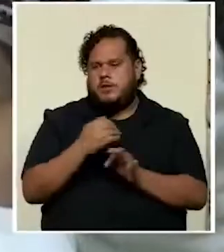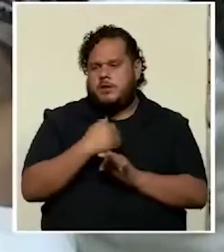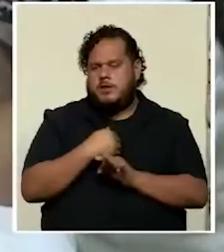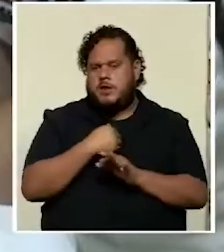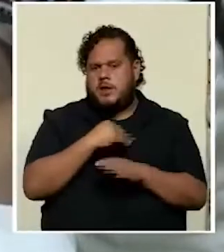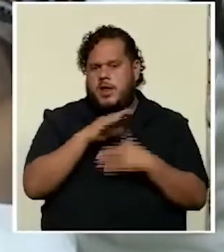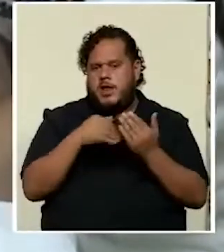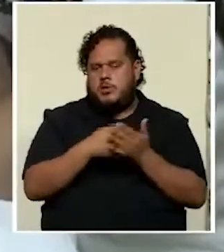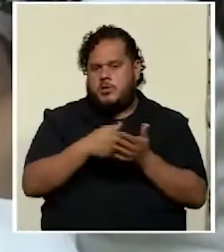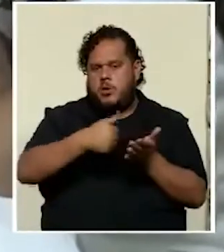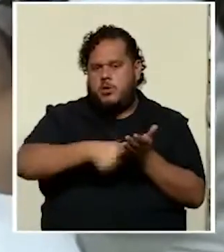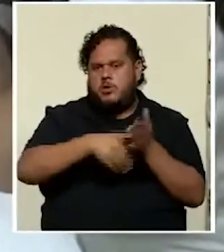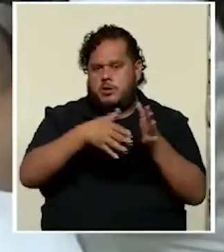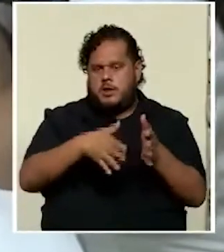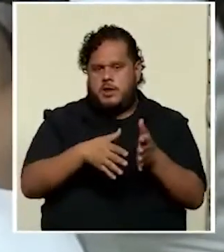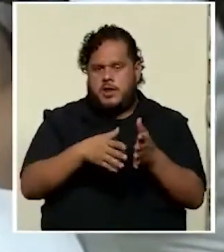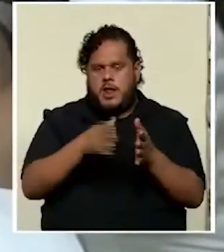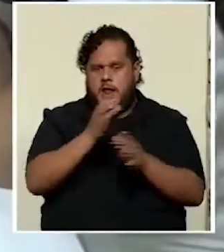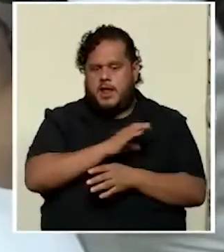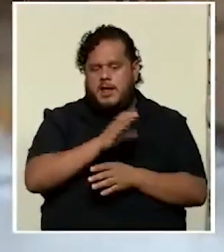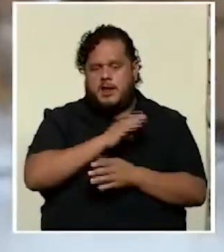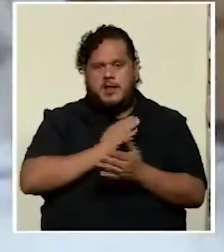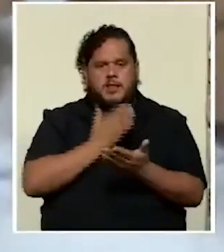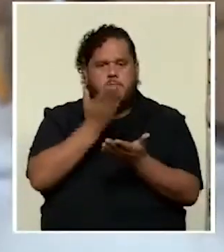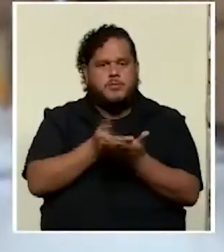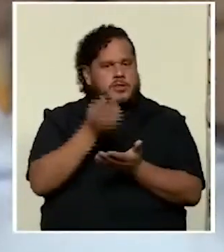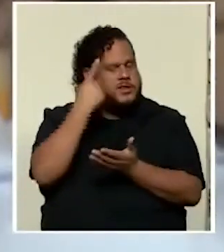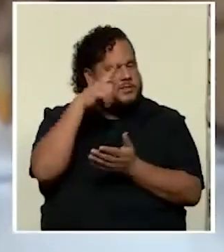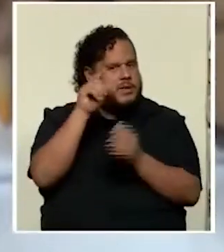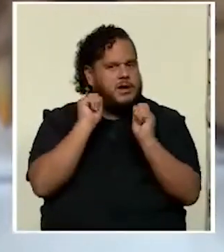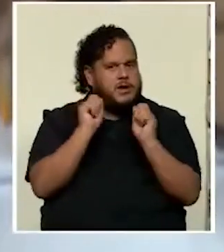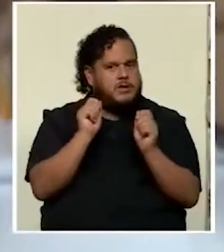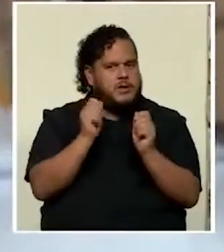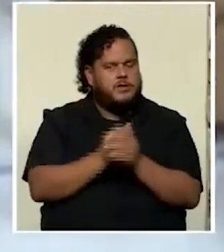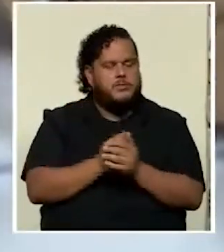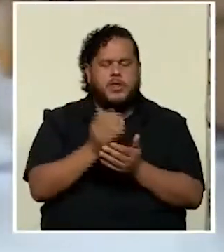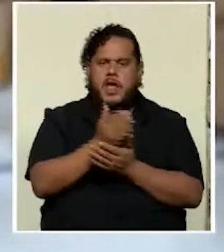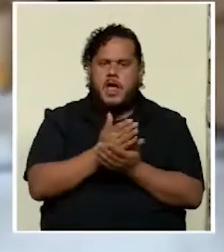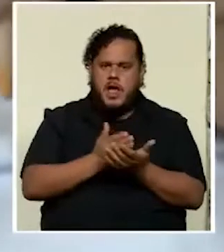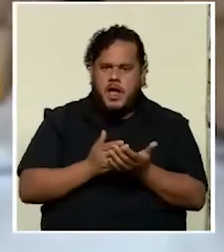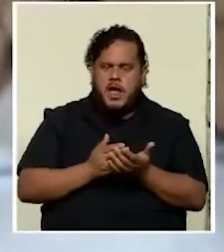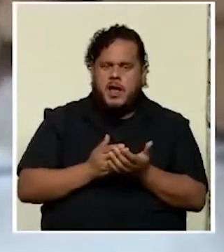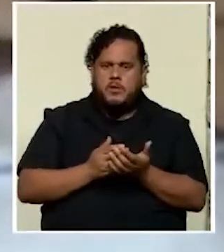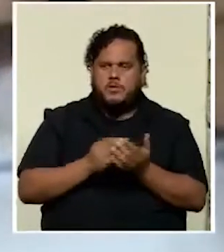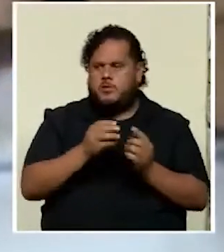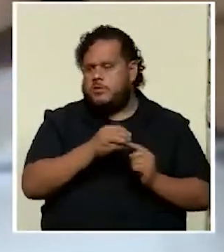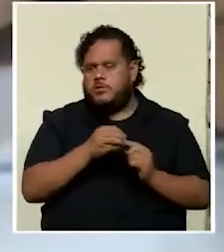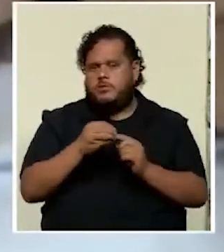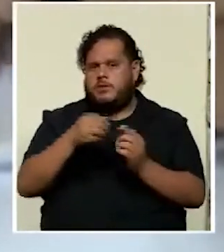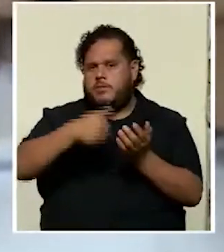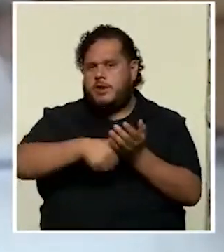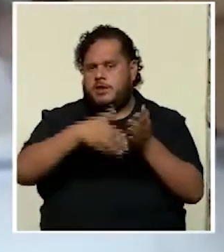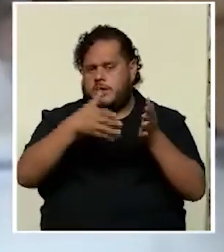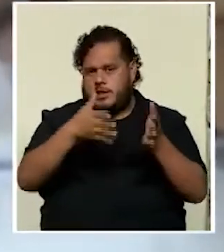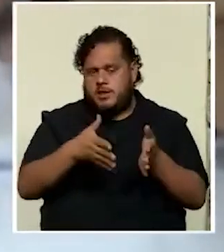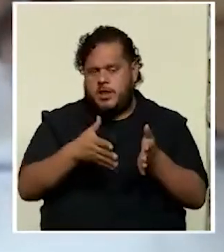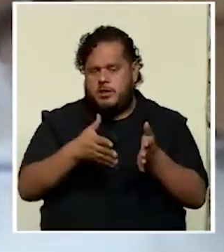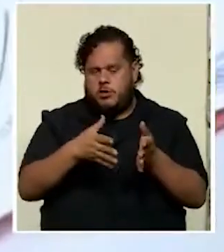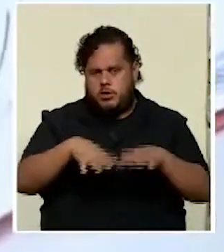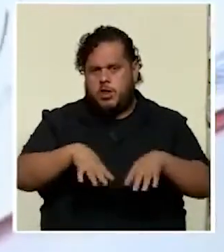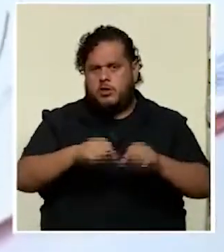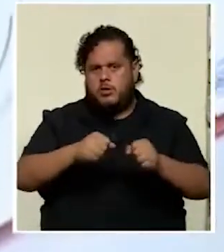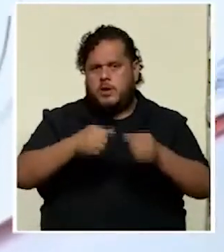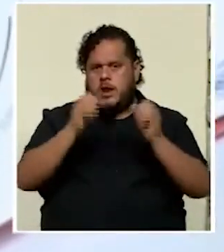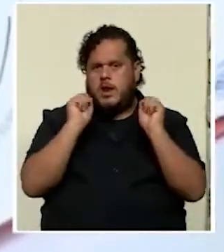electores la calidad de propuestas para la educación? ¿alguno de los principales candidatos tomará la educación